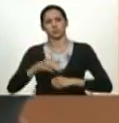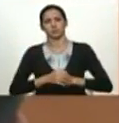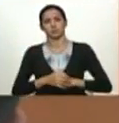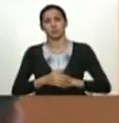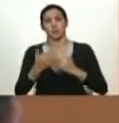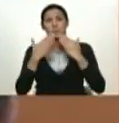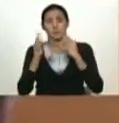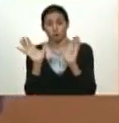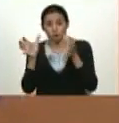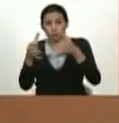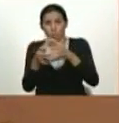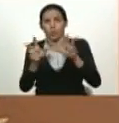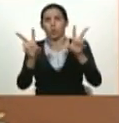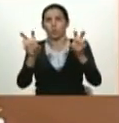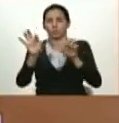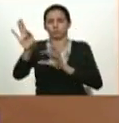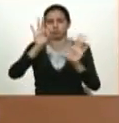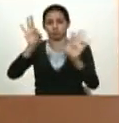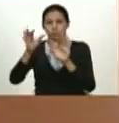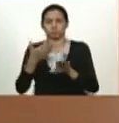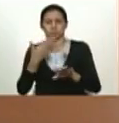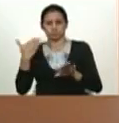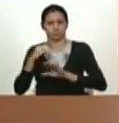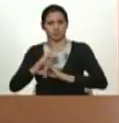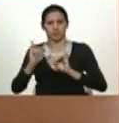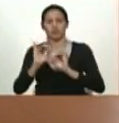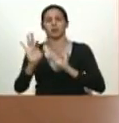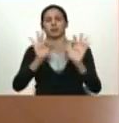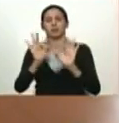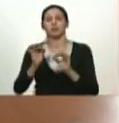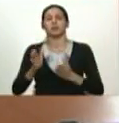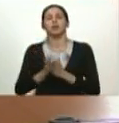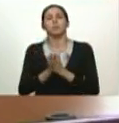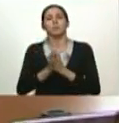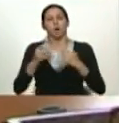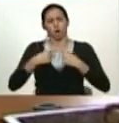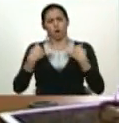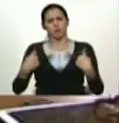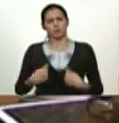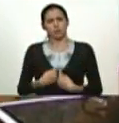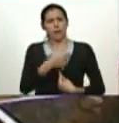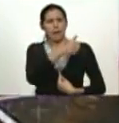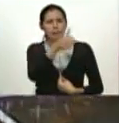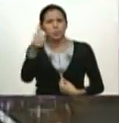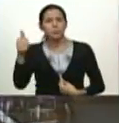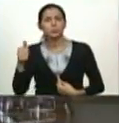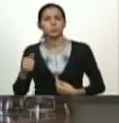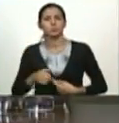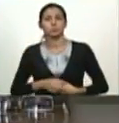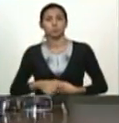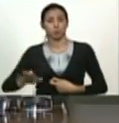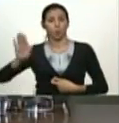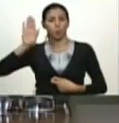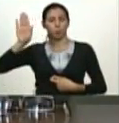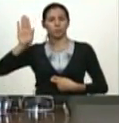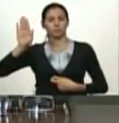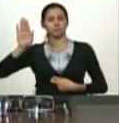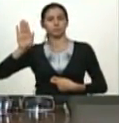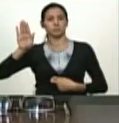pido a este equipo que acabo de designar que desde su corazón ustedes juren asumir